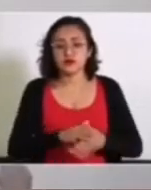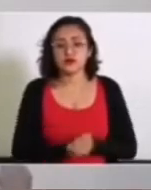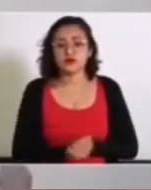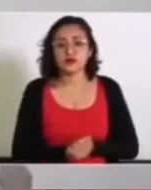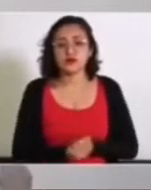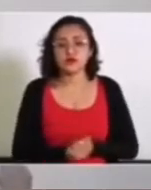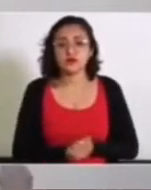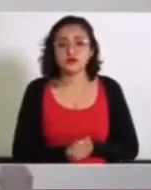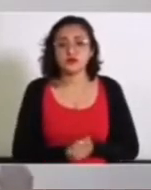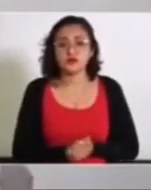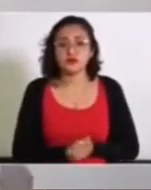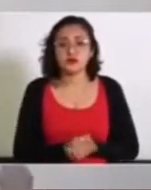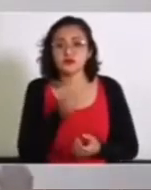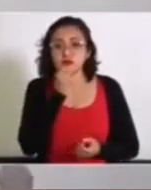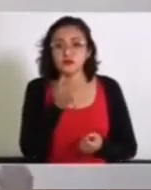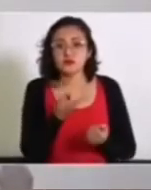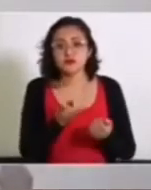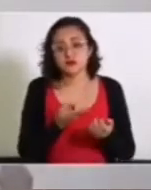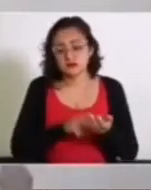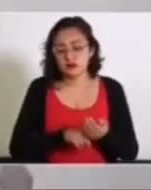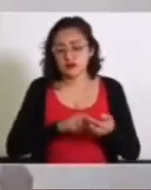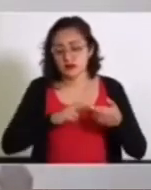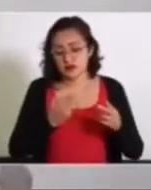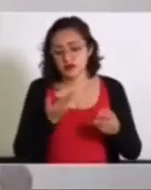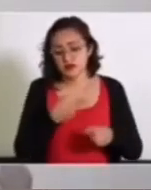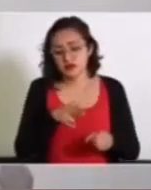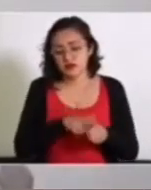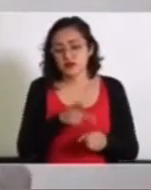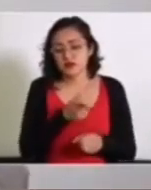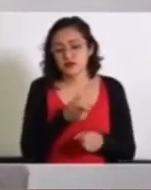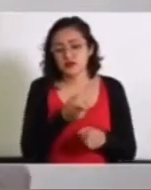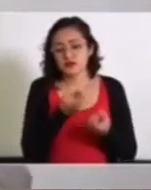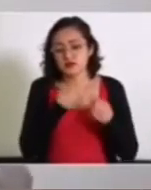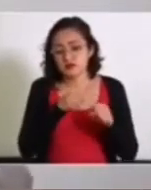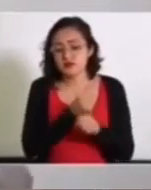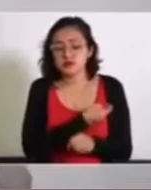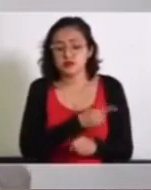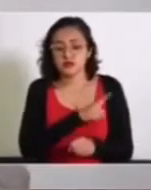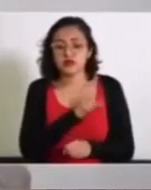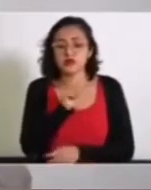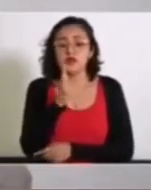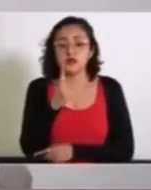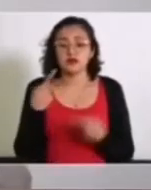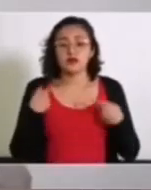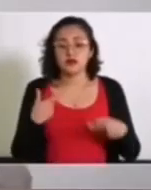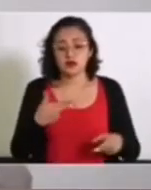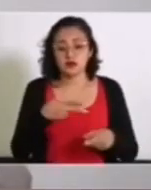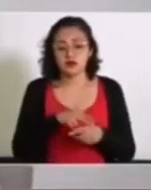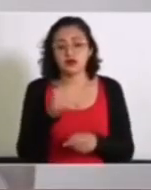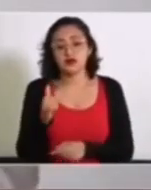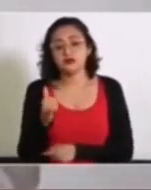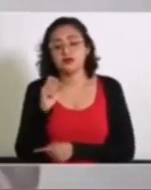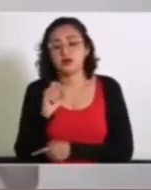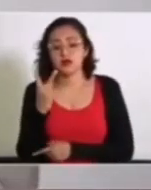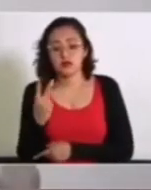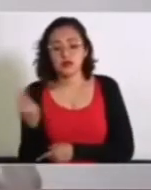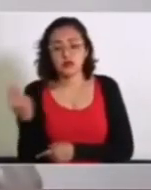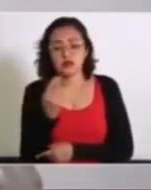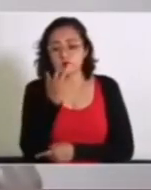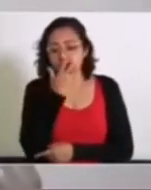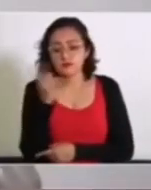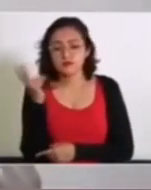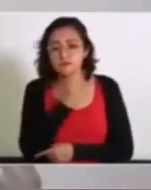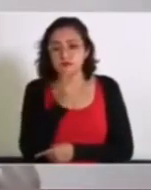siguiente manera. En la red hospitalaria de los servicios de salud, 72 pacientes y 22 requieren de